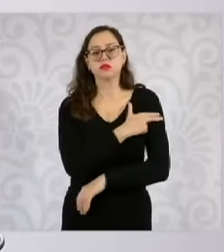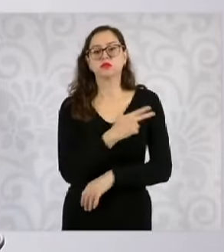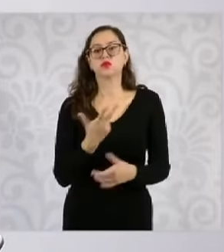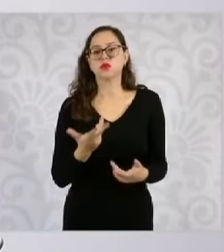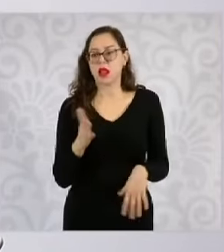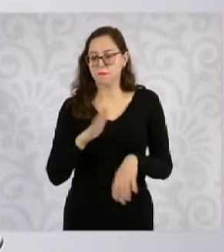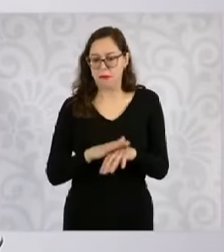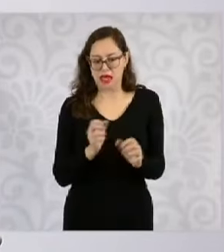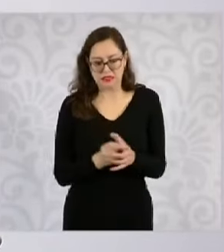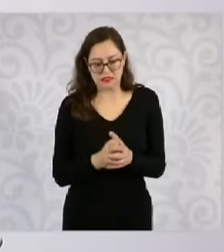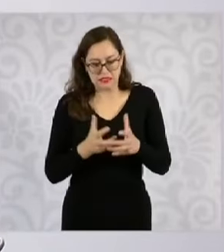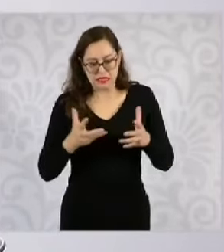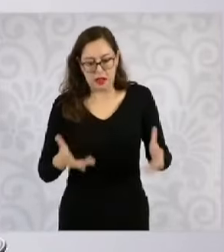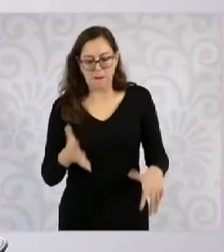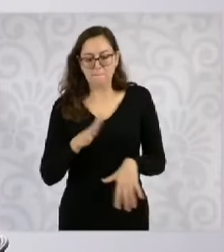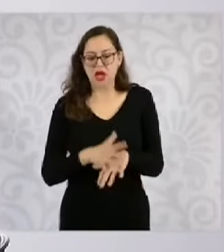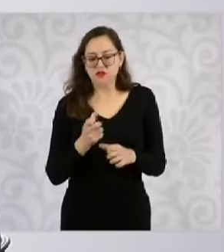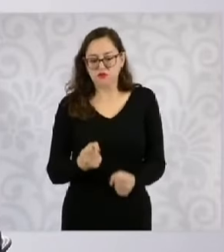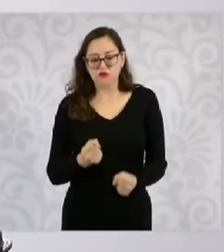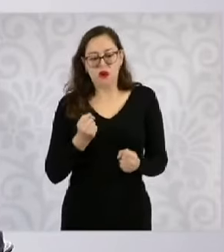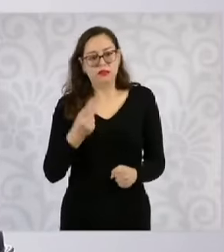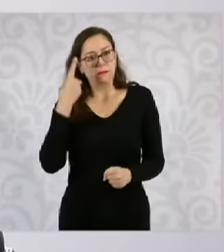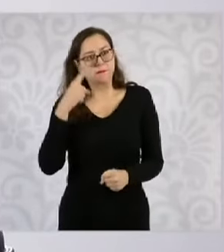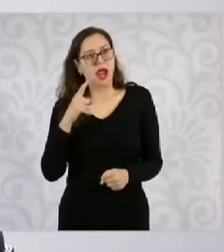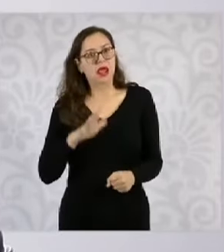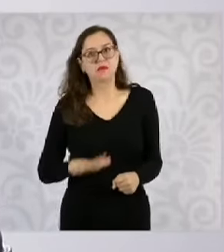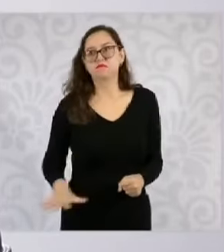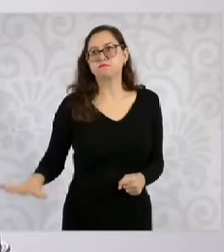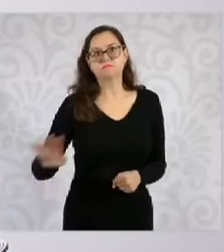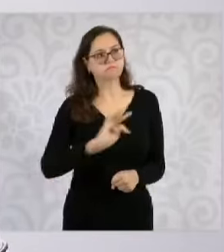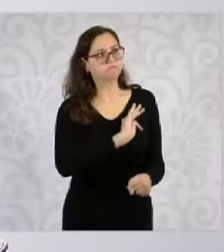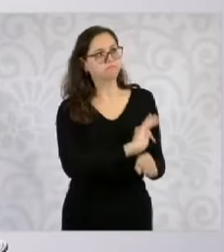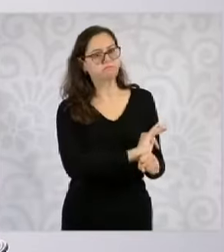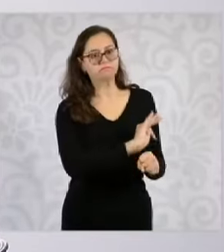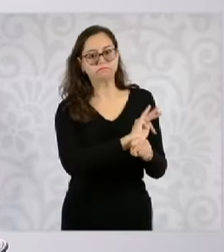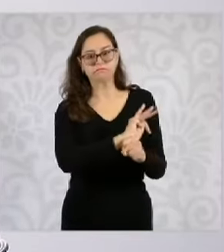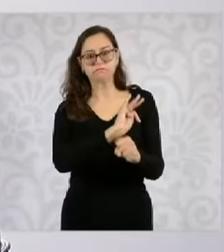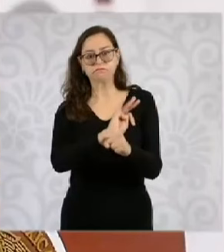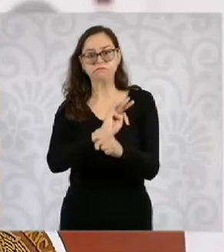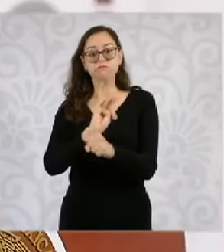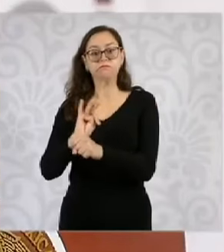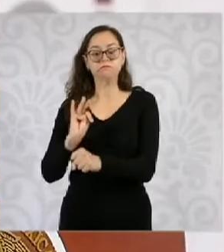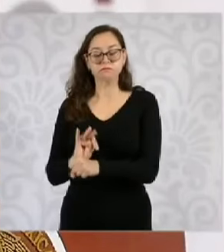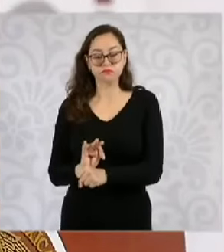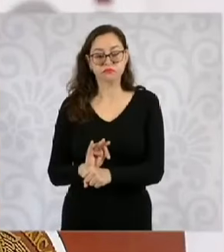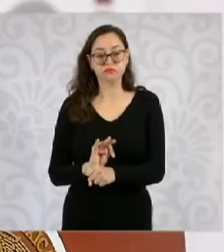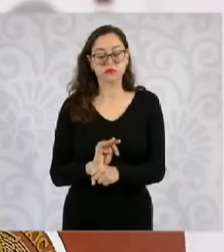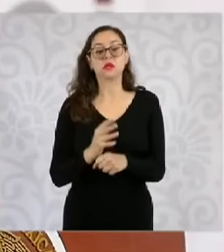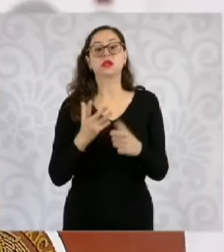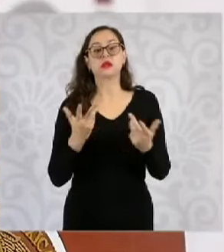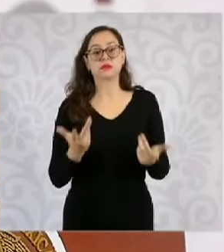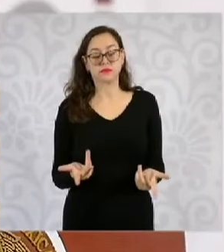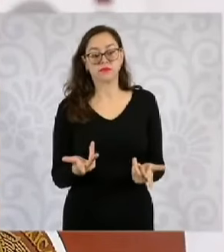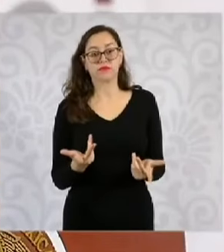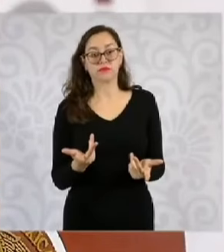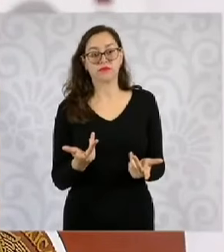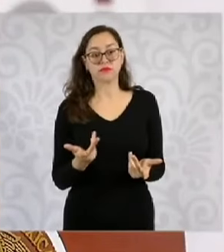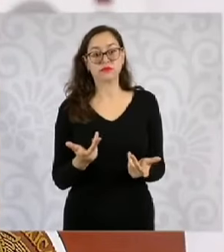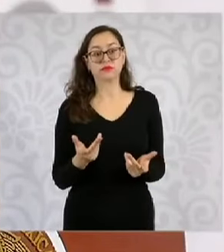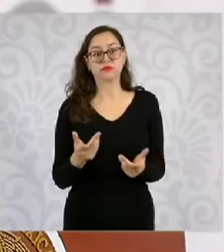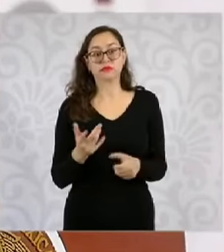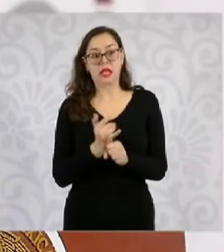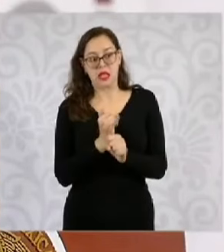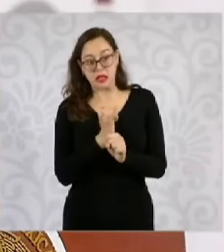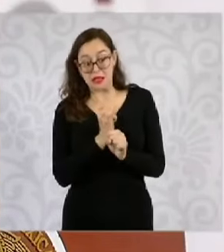y miles de familias de México, pero también el andamiaje y el apoyo adecuado para que brinde el apoyo a los